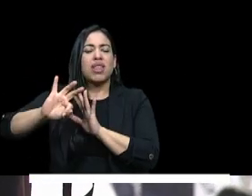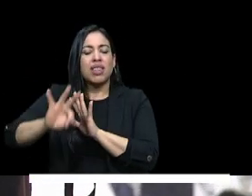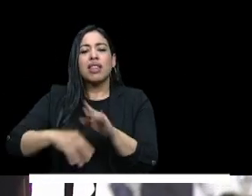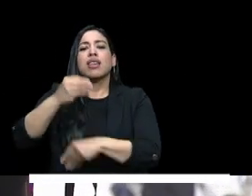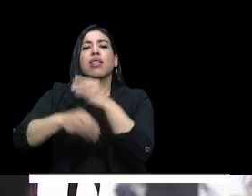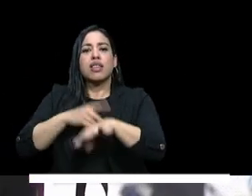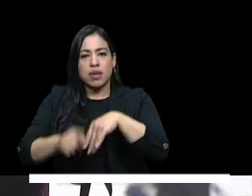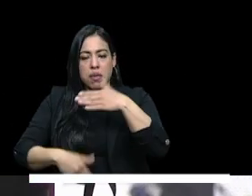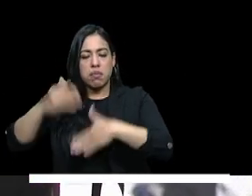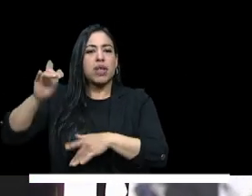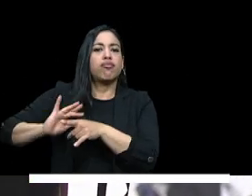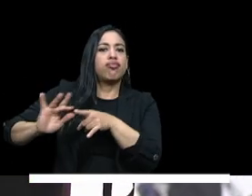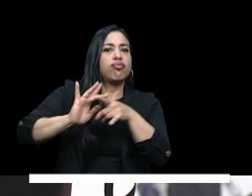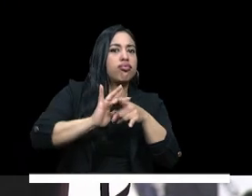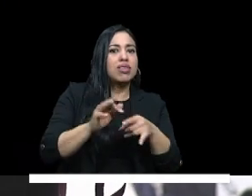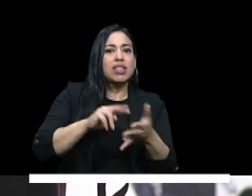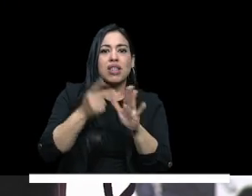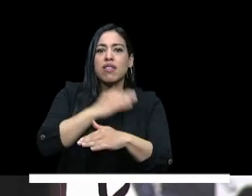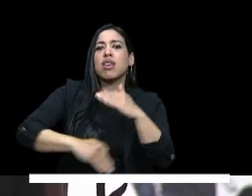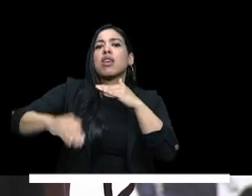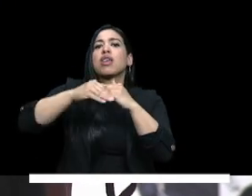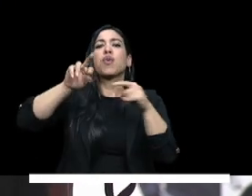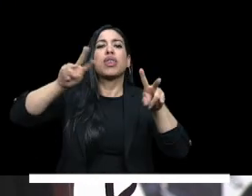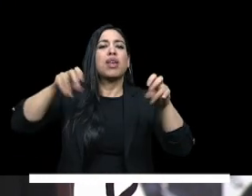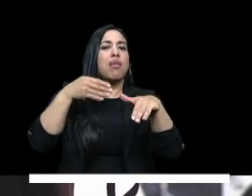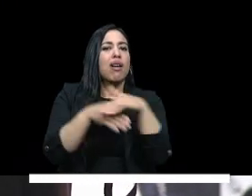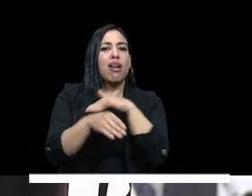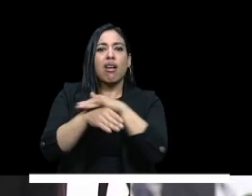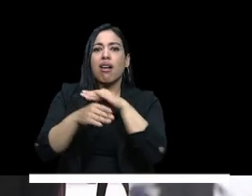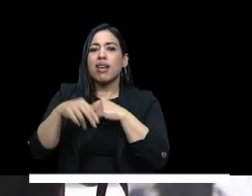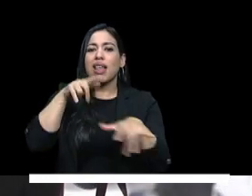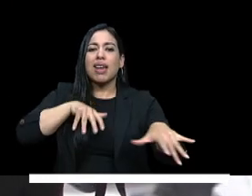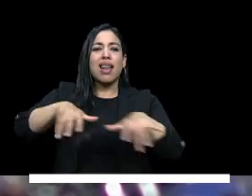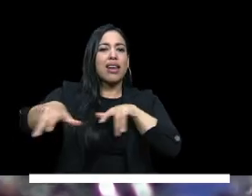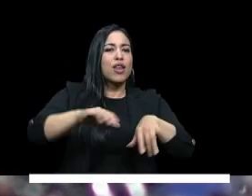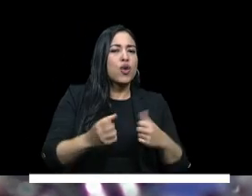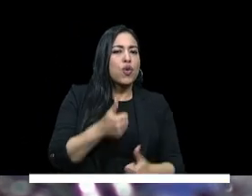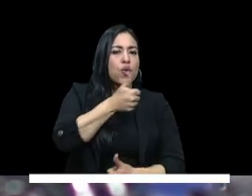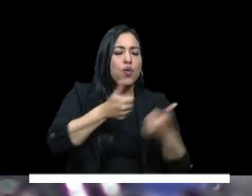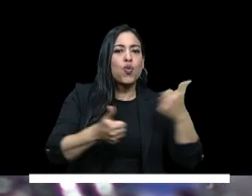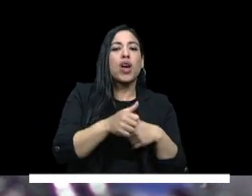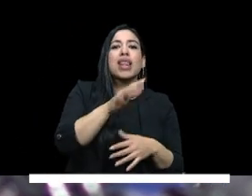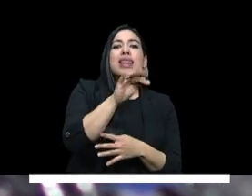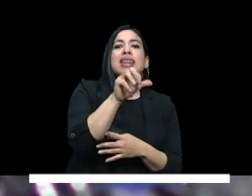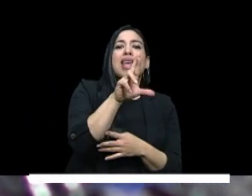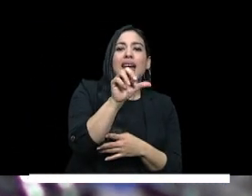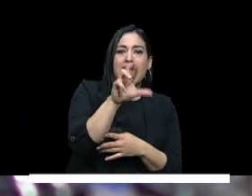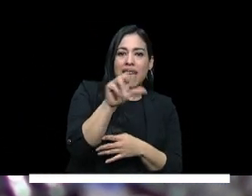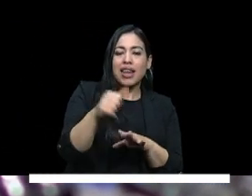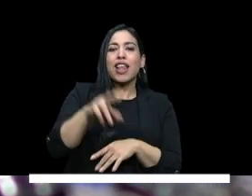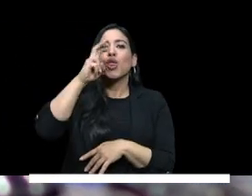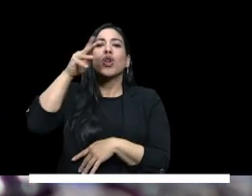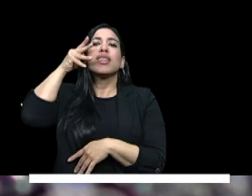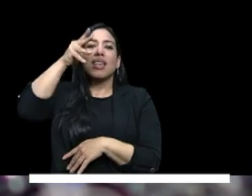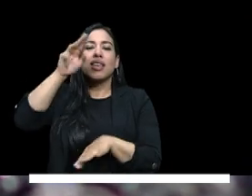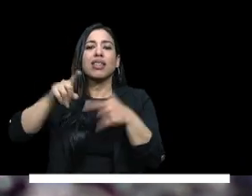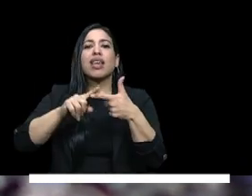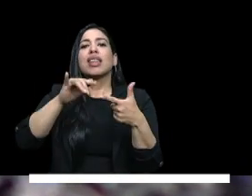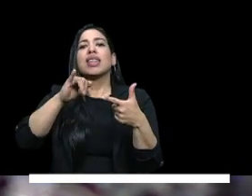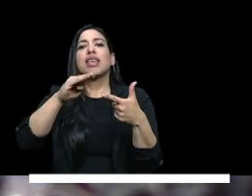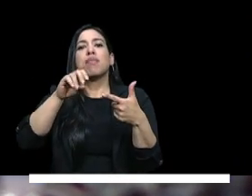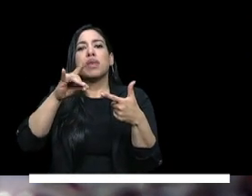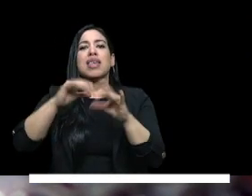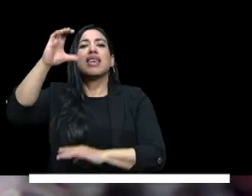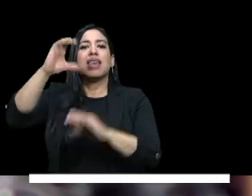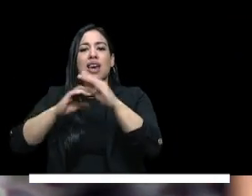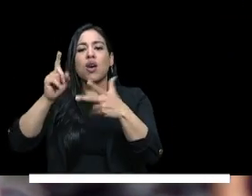ejecución de esta apuesta por garantizar la equidad en el acceso en las regiones de el Tarra norte de Santander Timbiquí